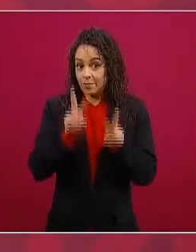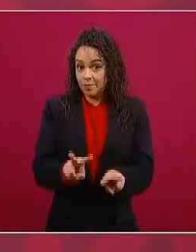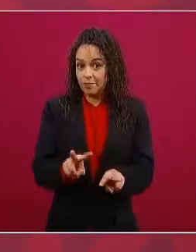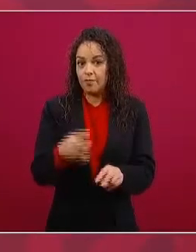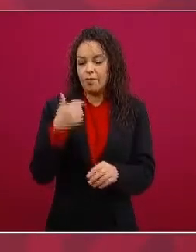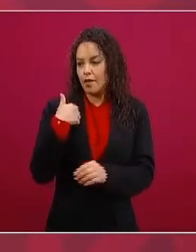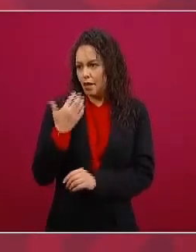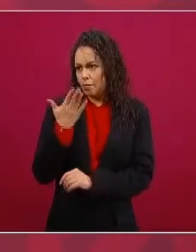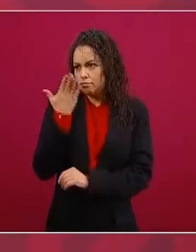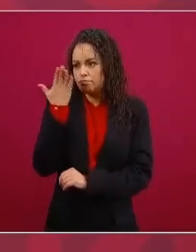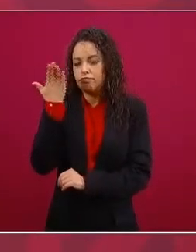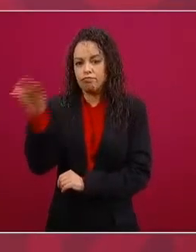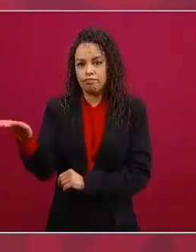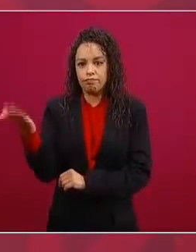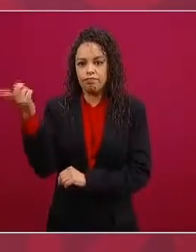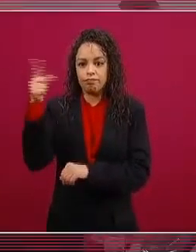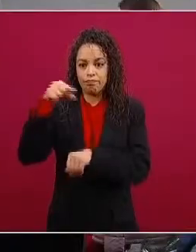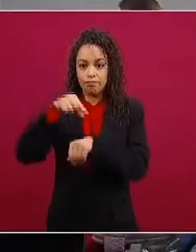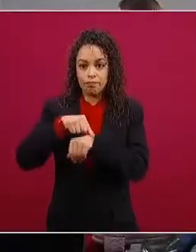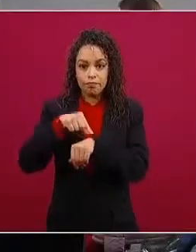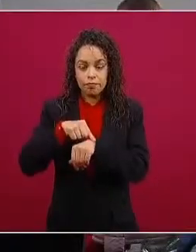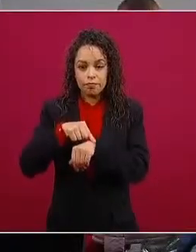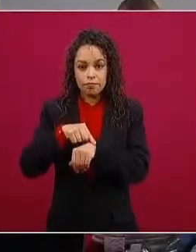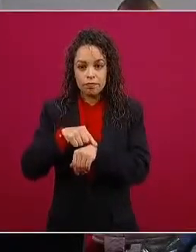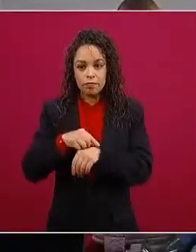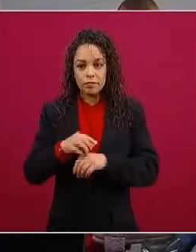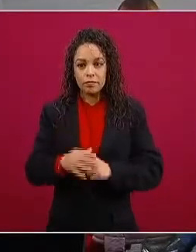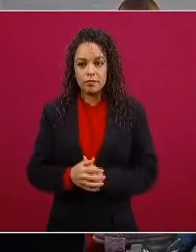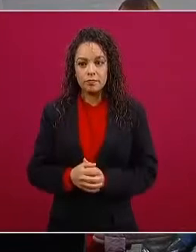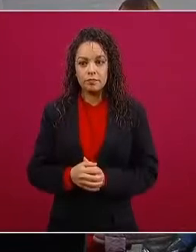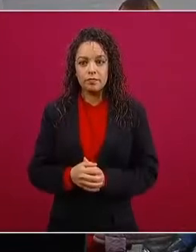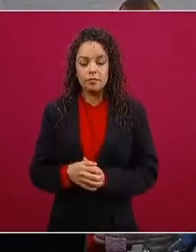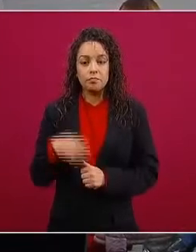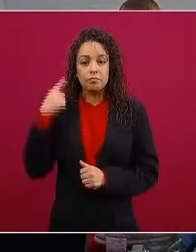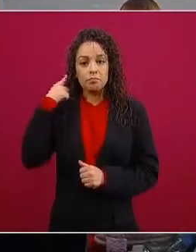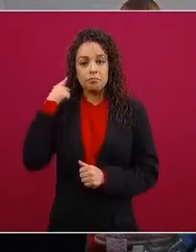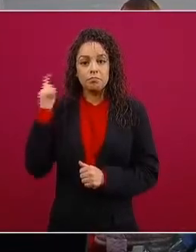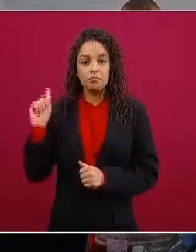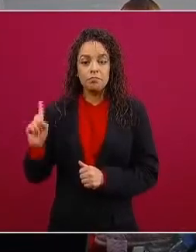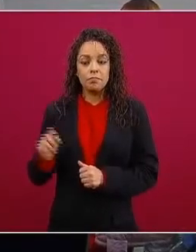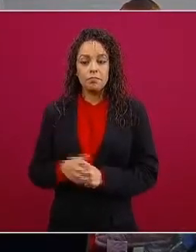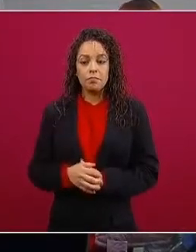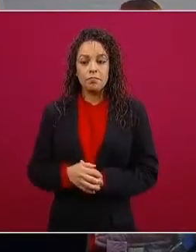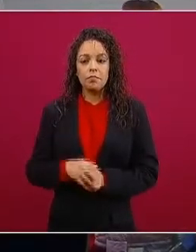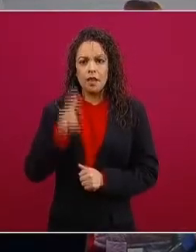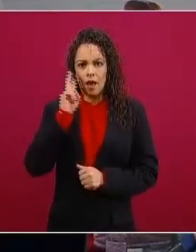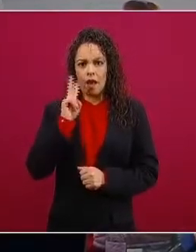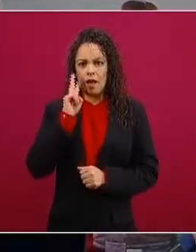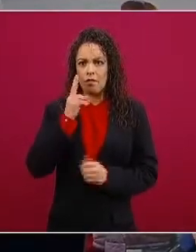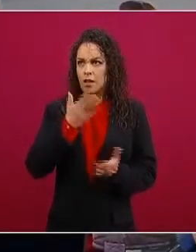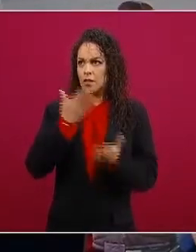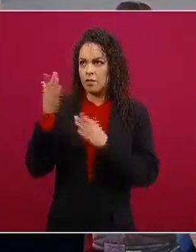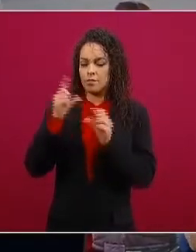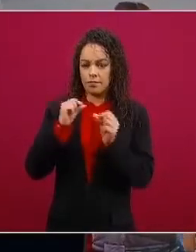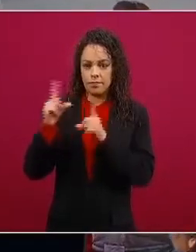médicos a ver ponla si puedes